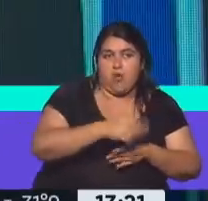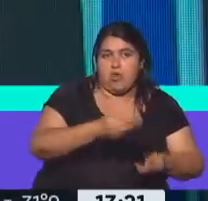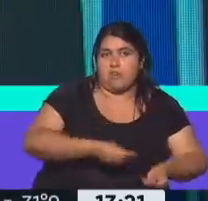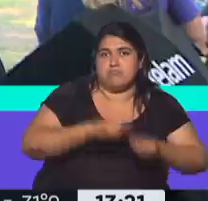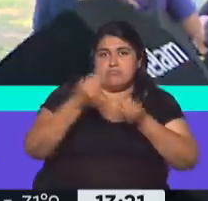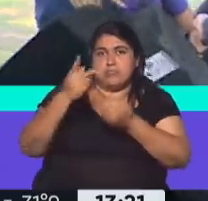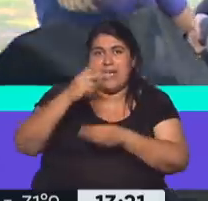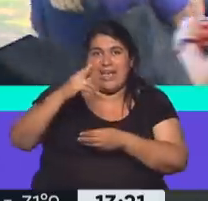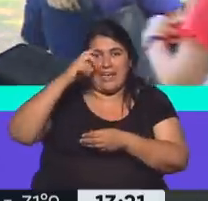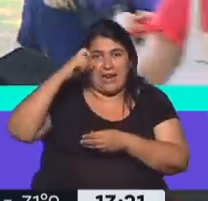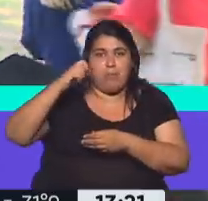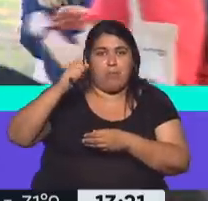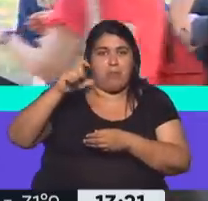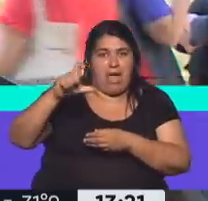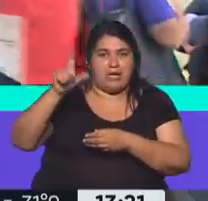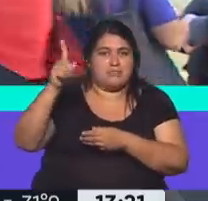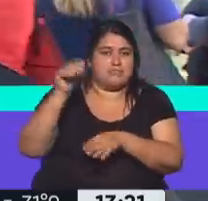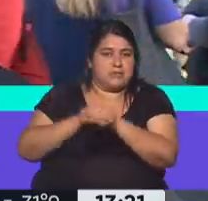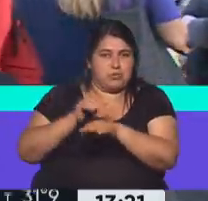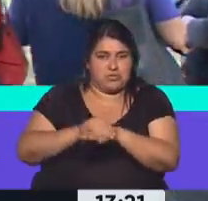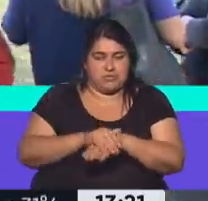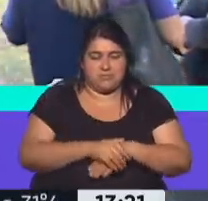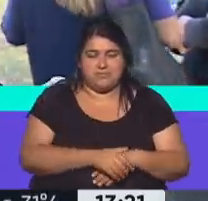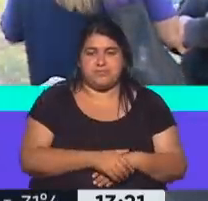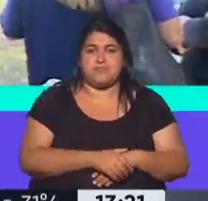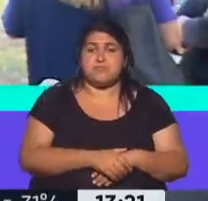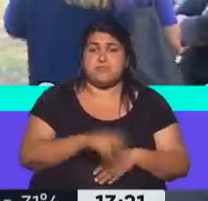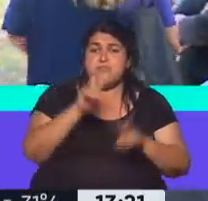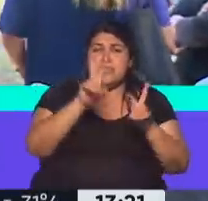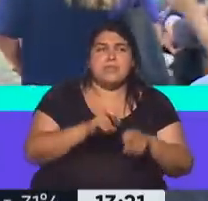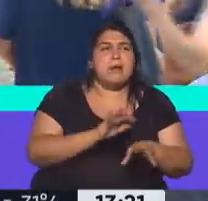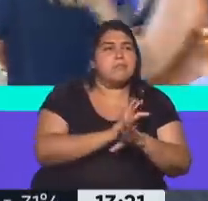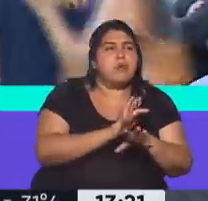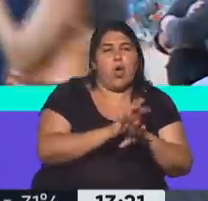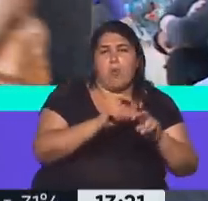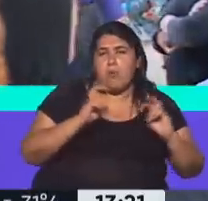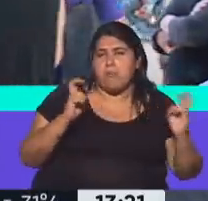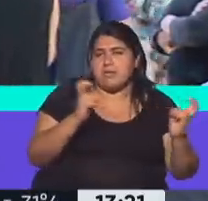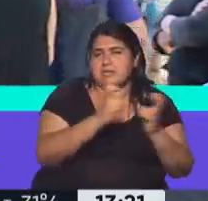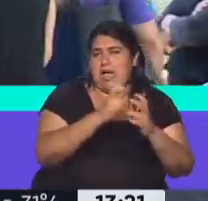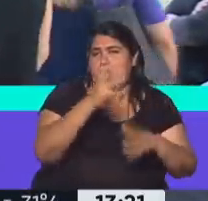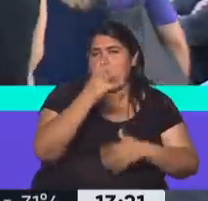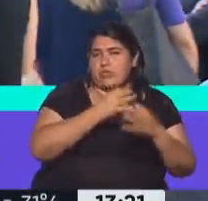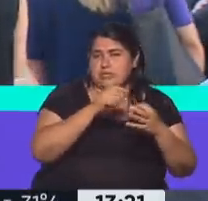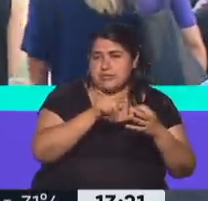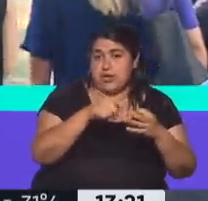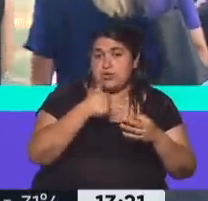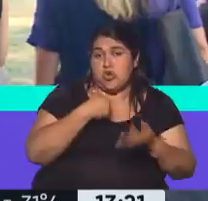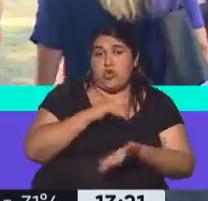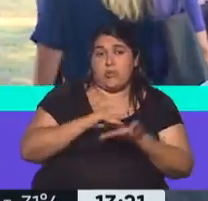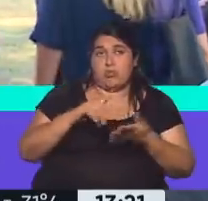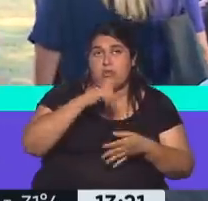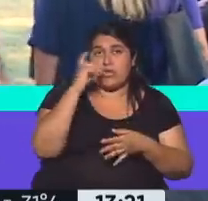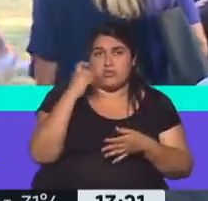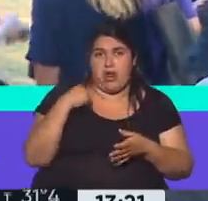doctor Kreplak. Gravísima. Como todo lo que tenga que ver con la mesa judicial, ¿no? Vos sabés que yo, siendo diputado nacional,